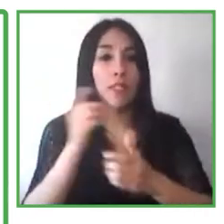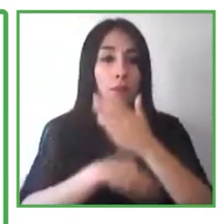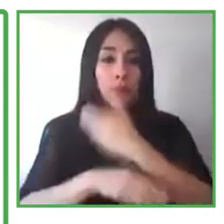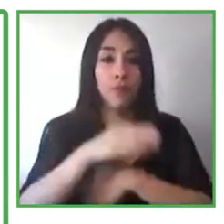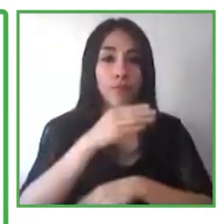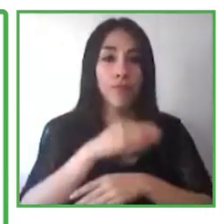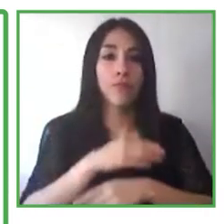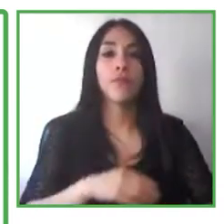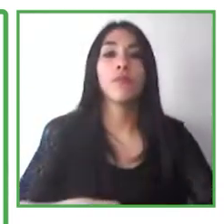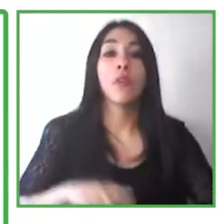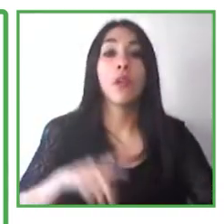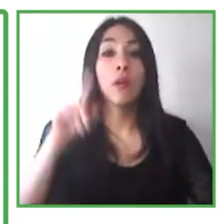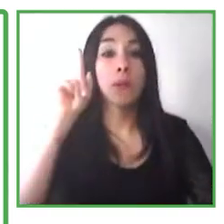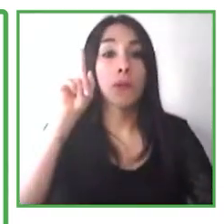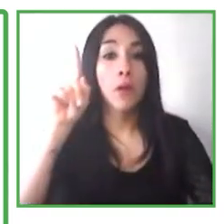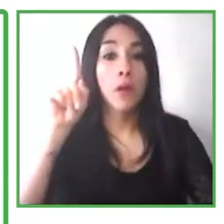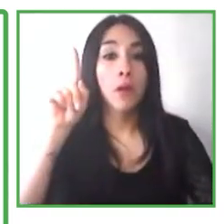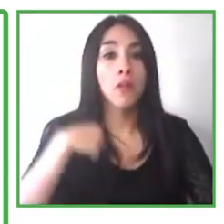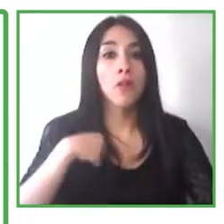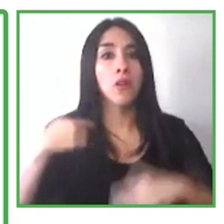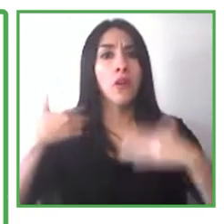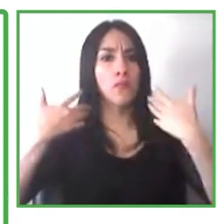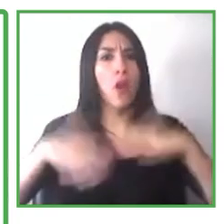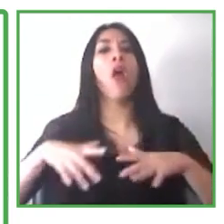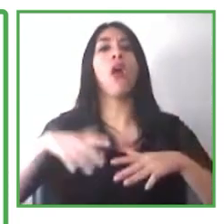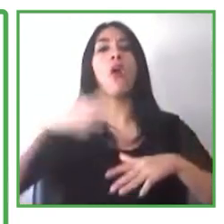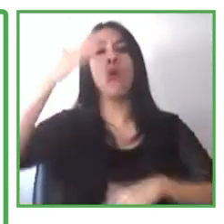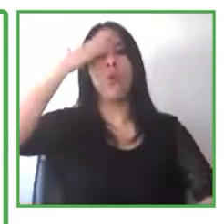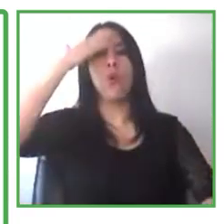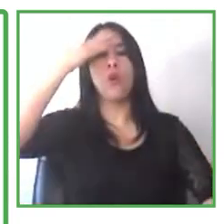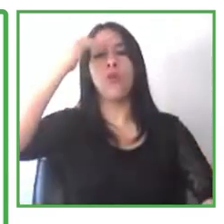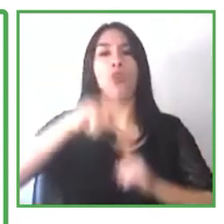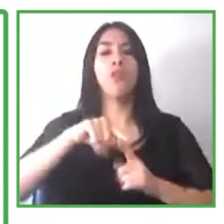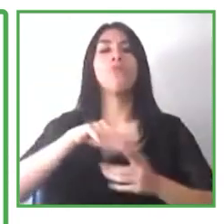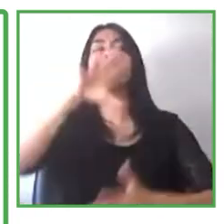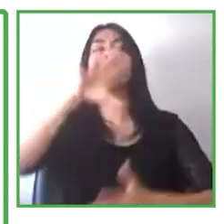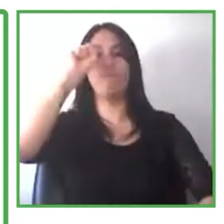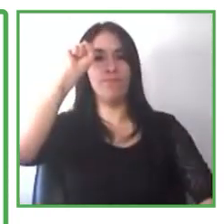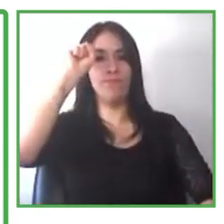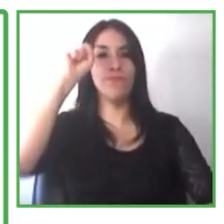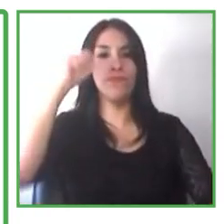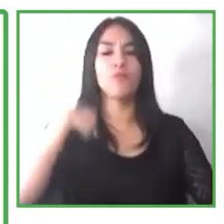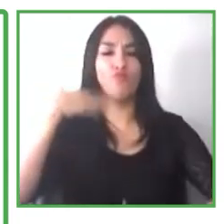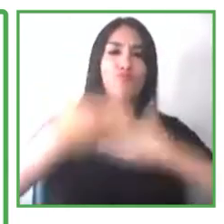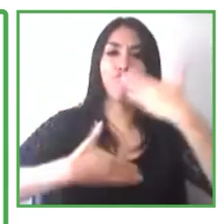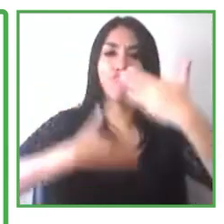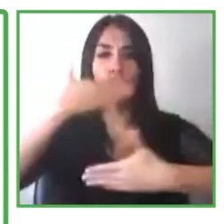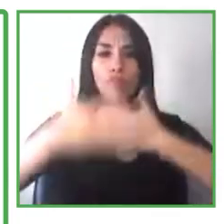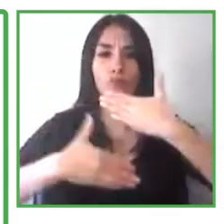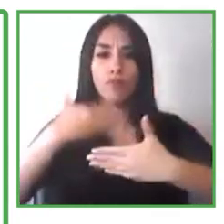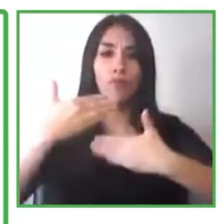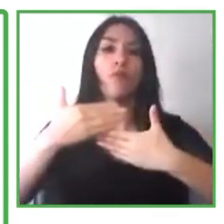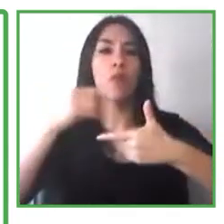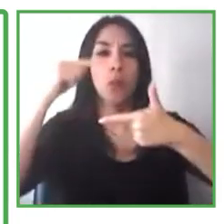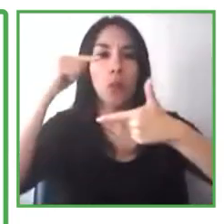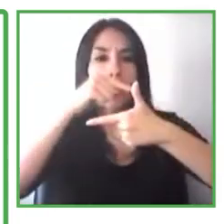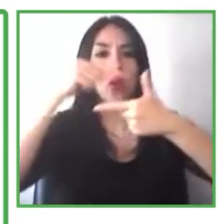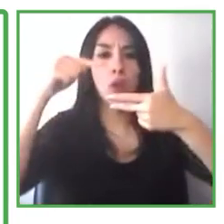vamos a dar cuenta que hay otras experiencias, otros procesos. En casi todas las organizaciones en las cuales yo he trabajado hay barreras. Que muchas